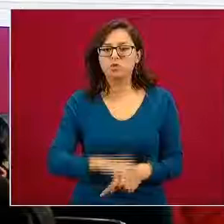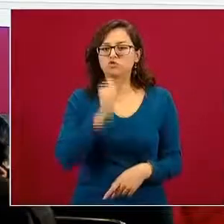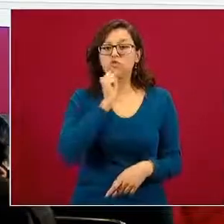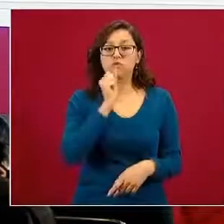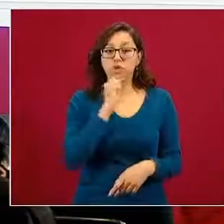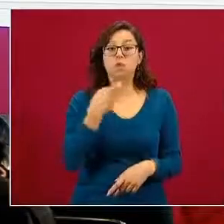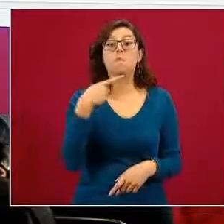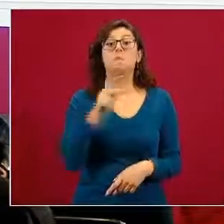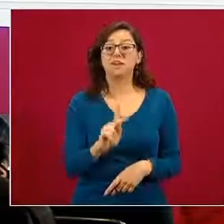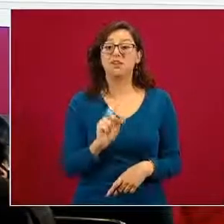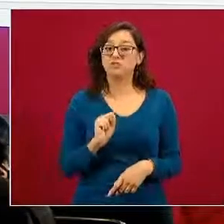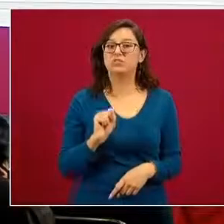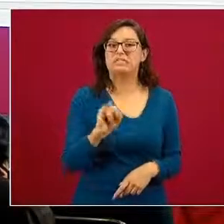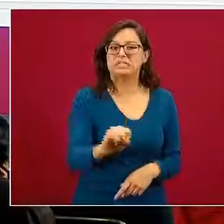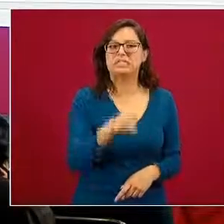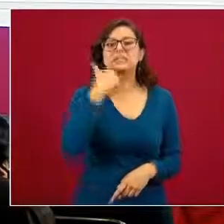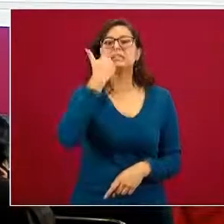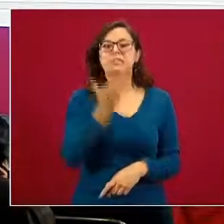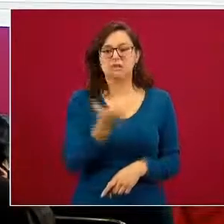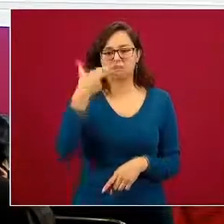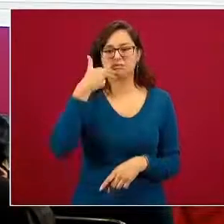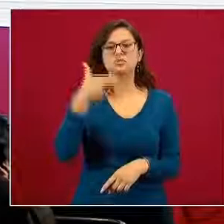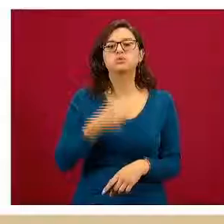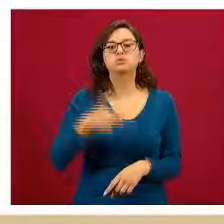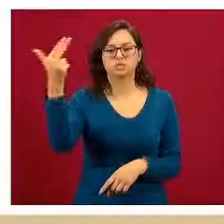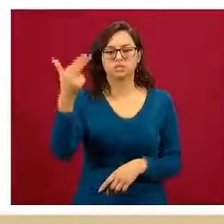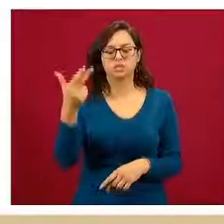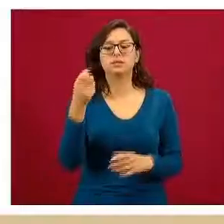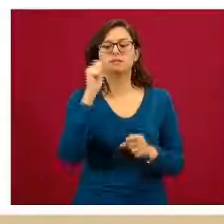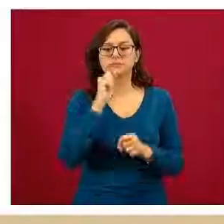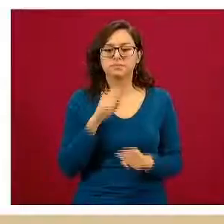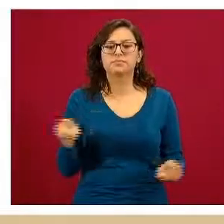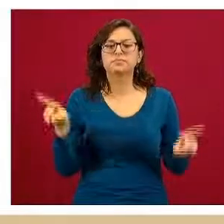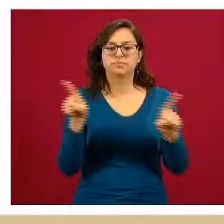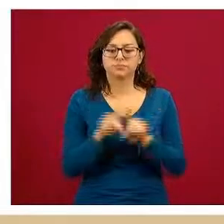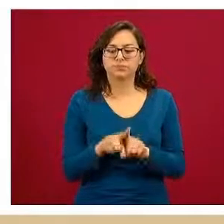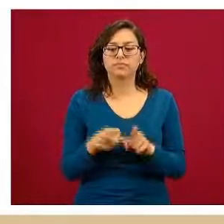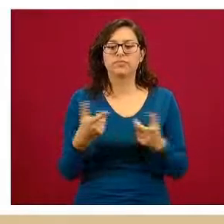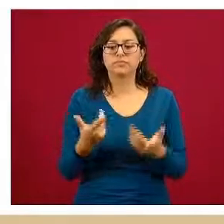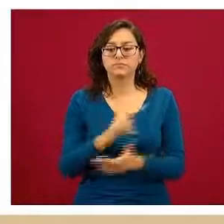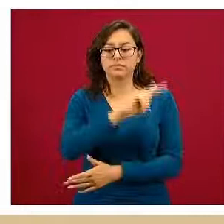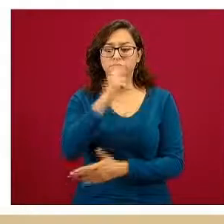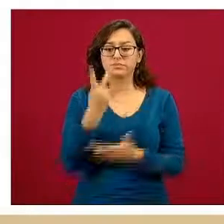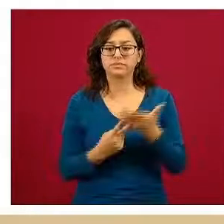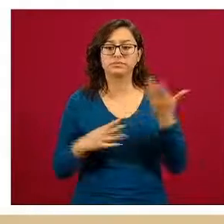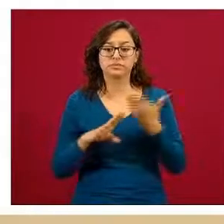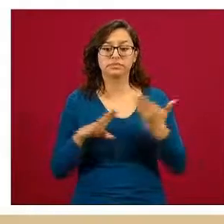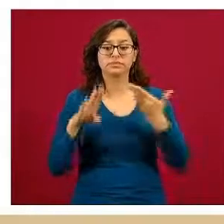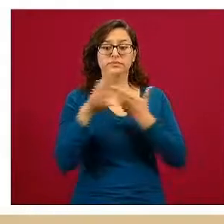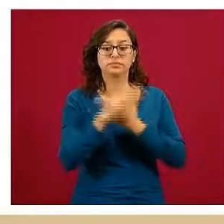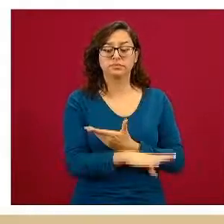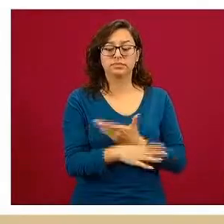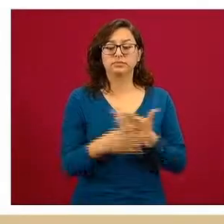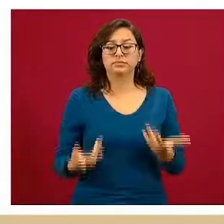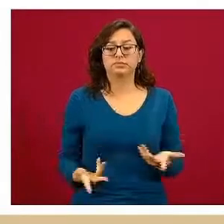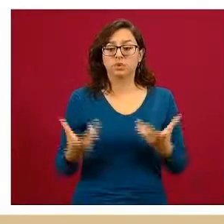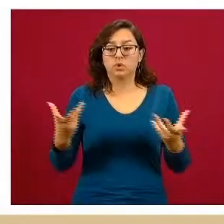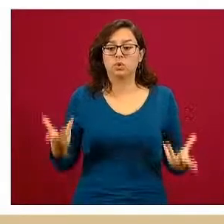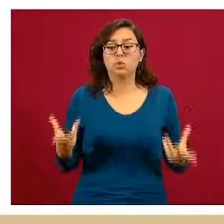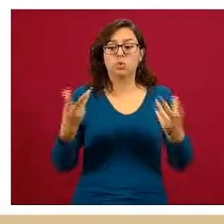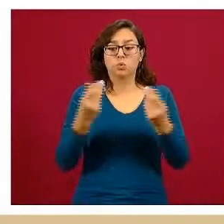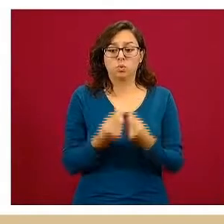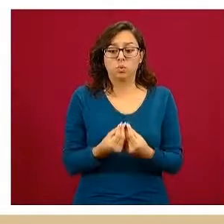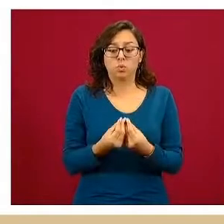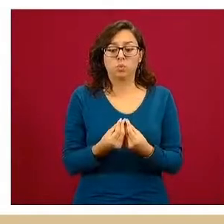enfatizar un aspecto que está tomado en cuenta en el programa de prevención que es el acompañamiento